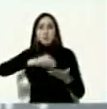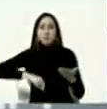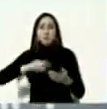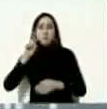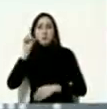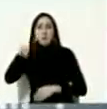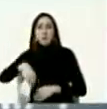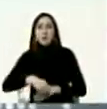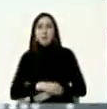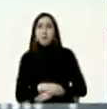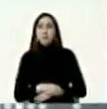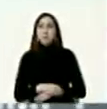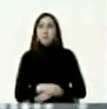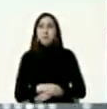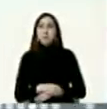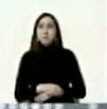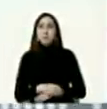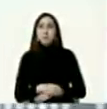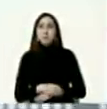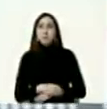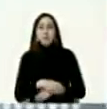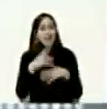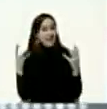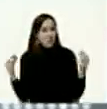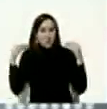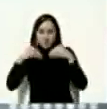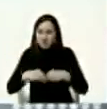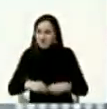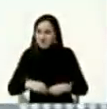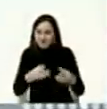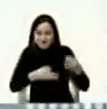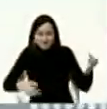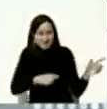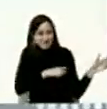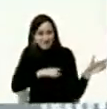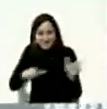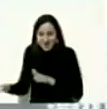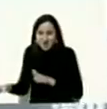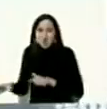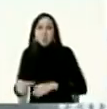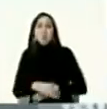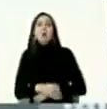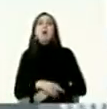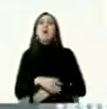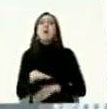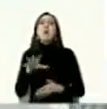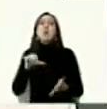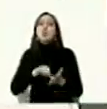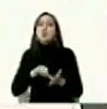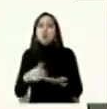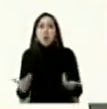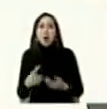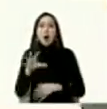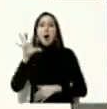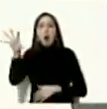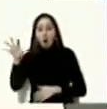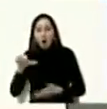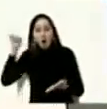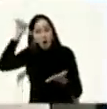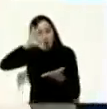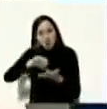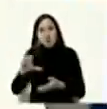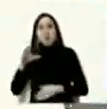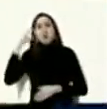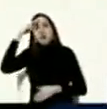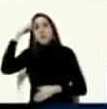firmado acordado y refrendado en la ciudad de méxico a los 13 días de